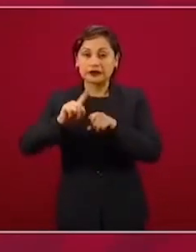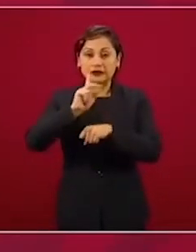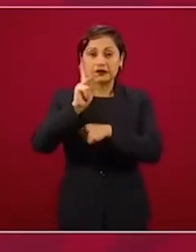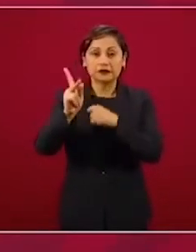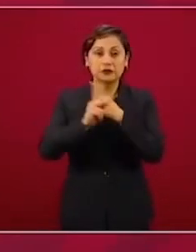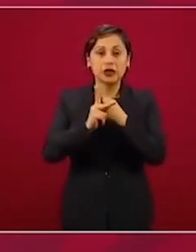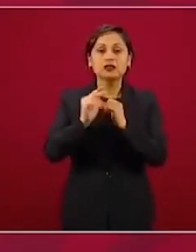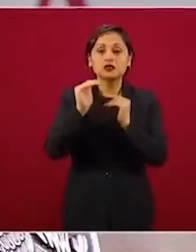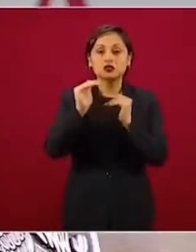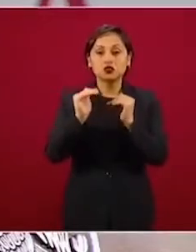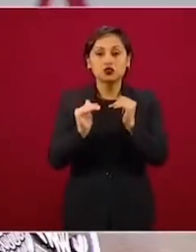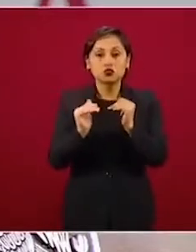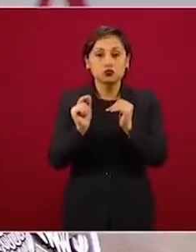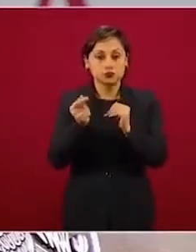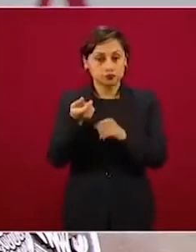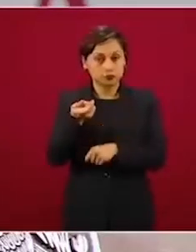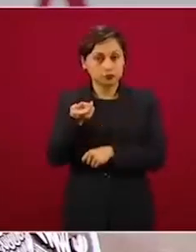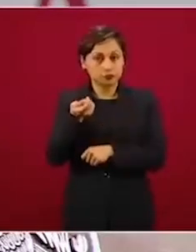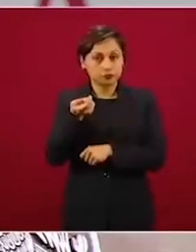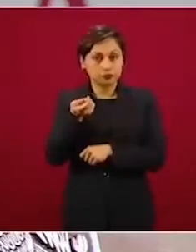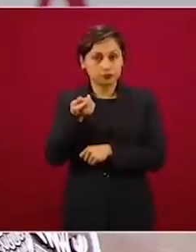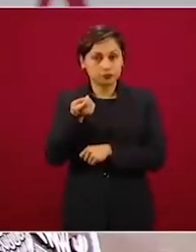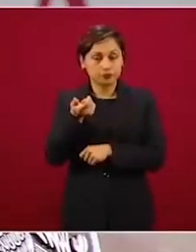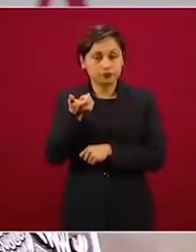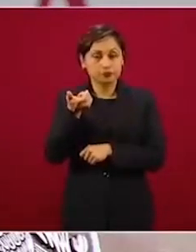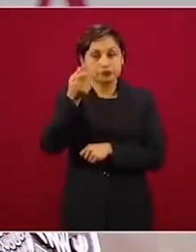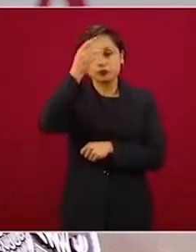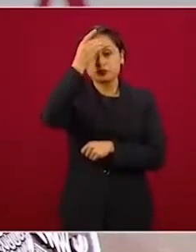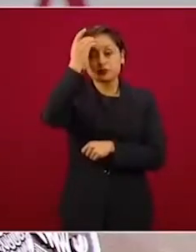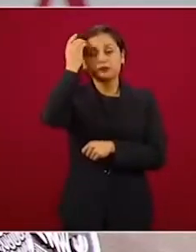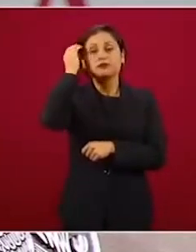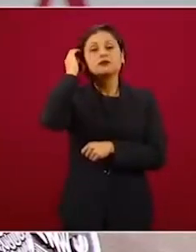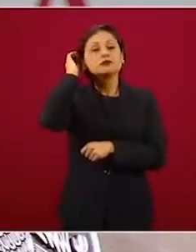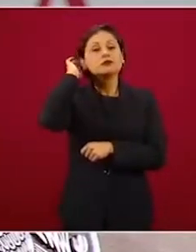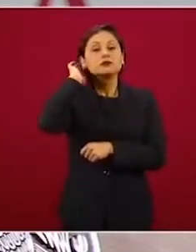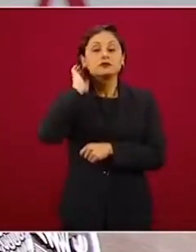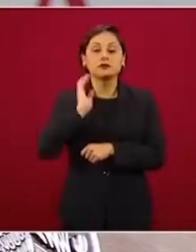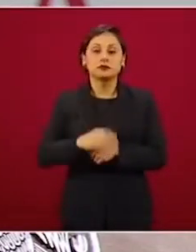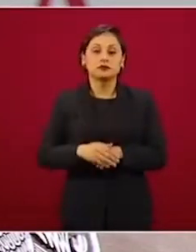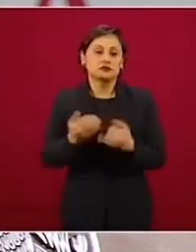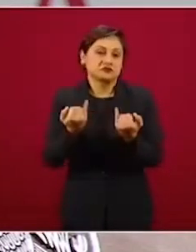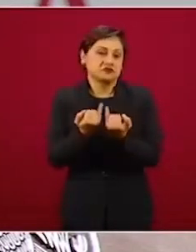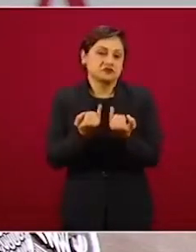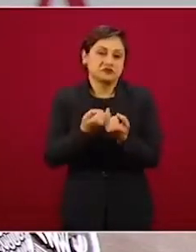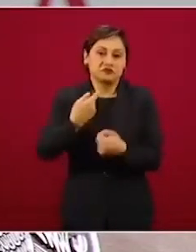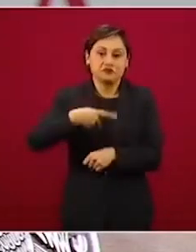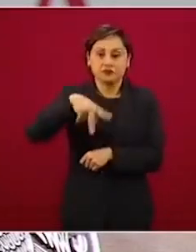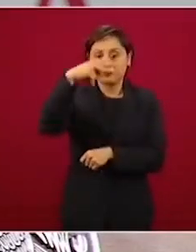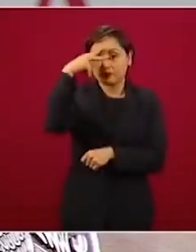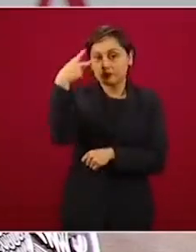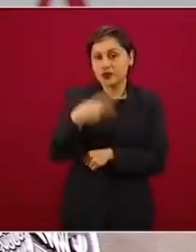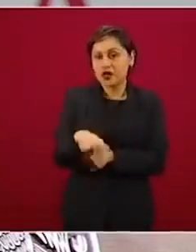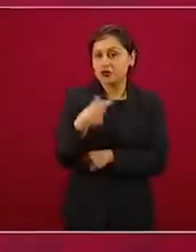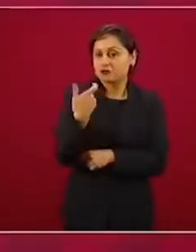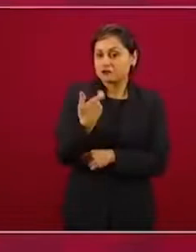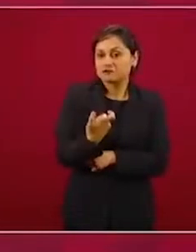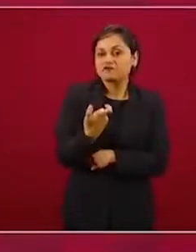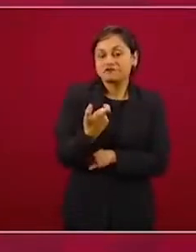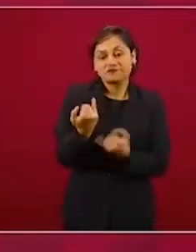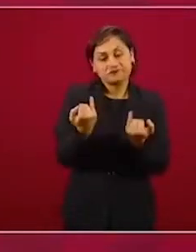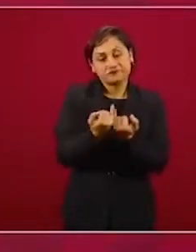pues también se deprecia el peso, llega a estar hasta